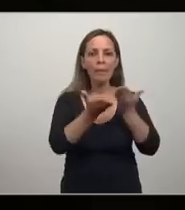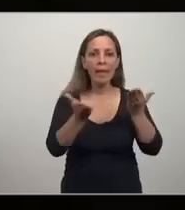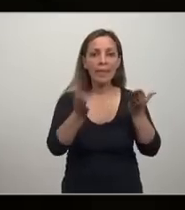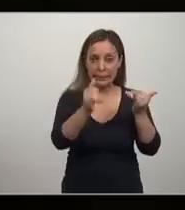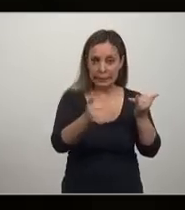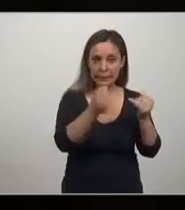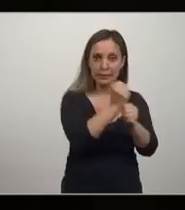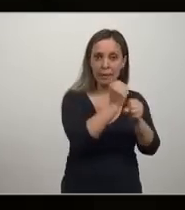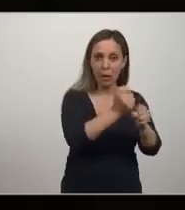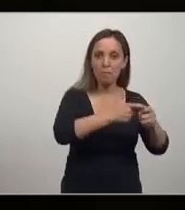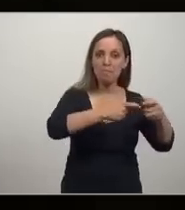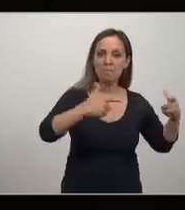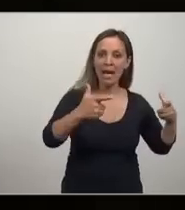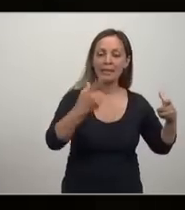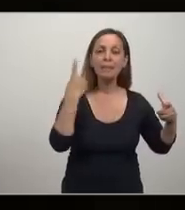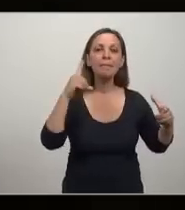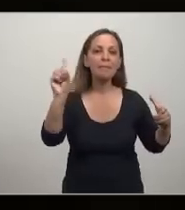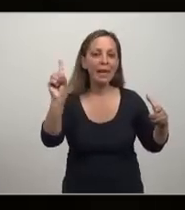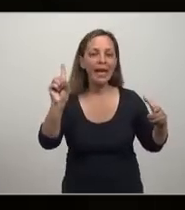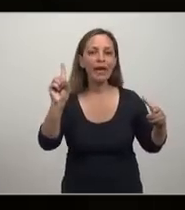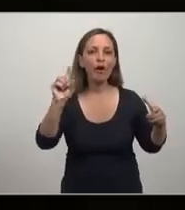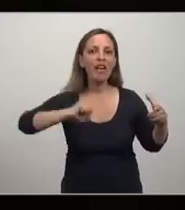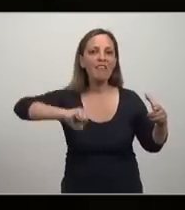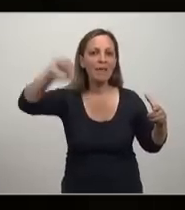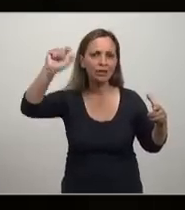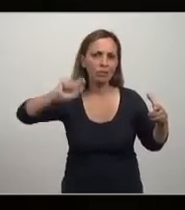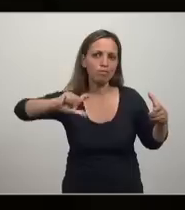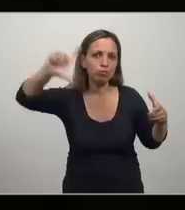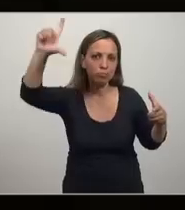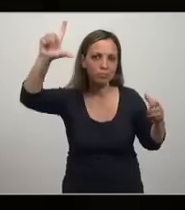empleo, pero se agravaba el problema de inflación.